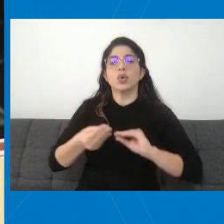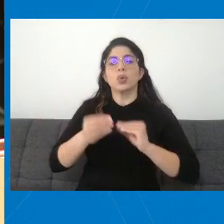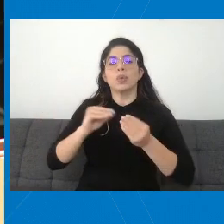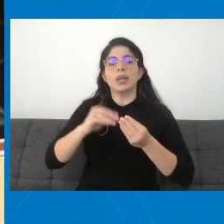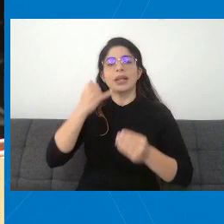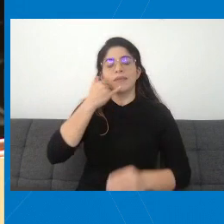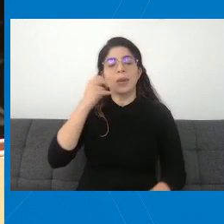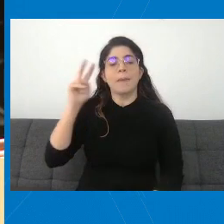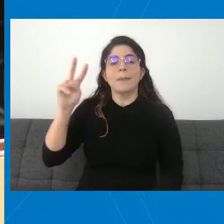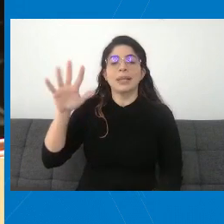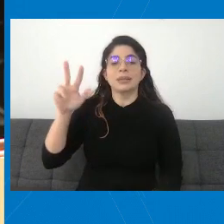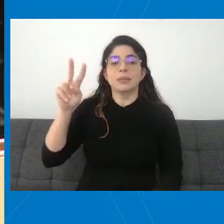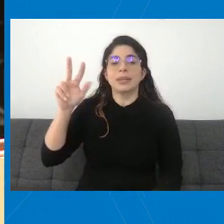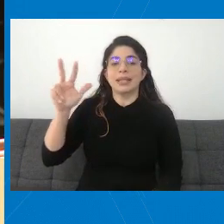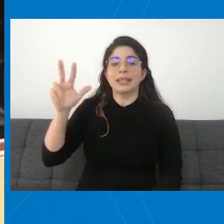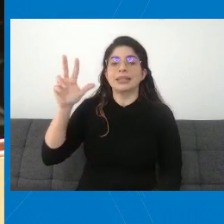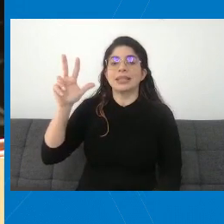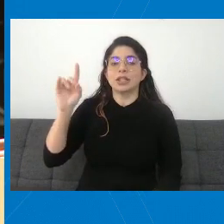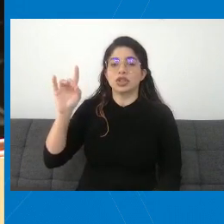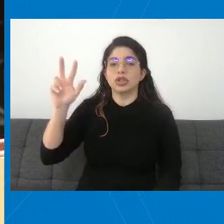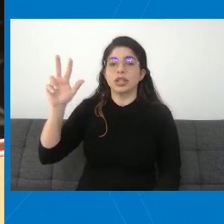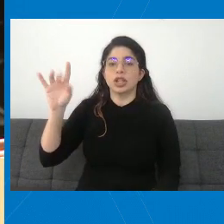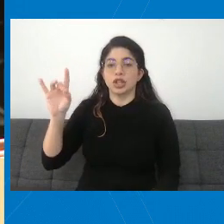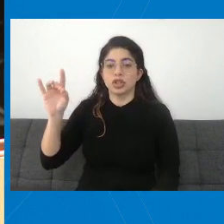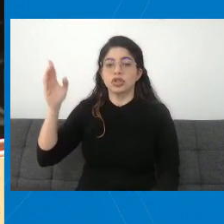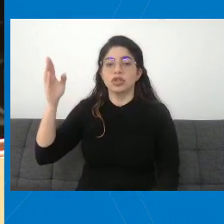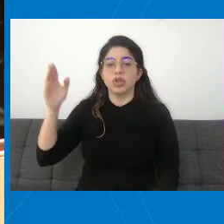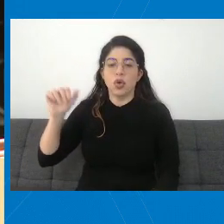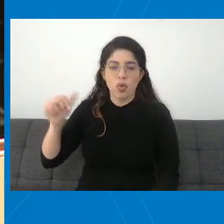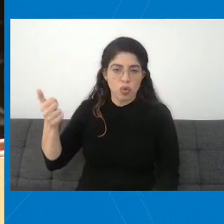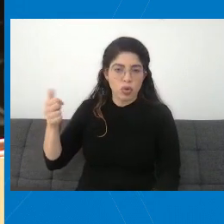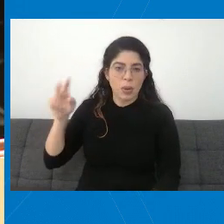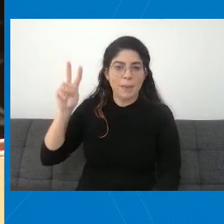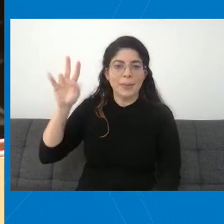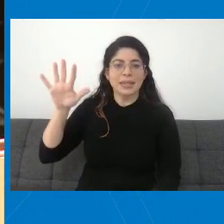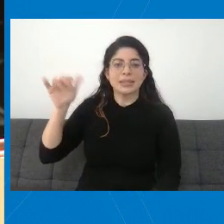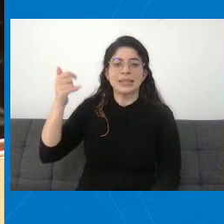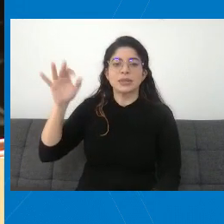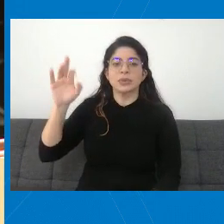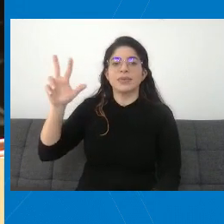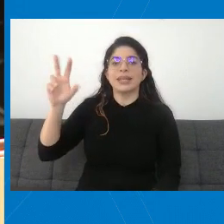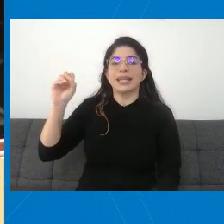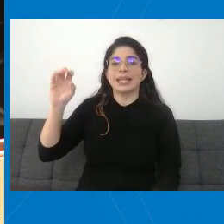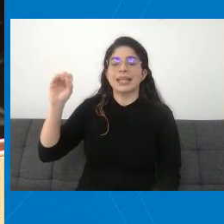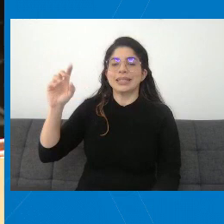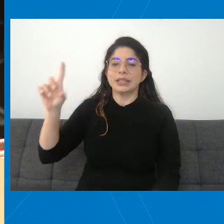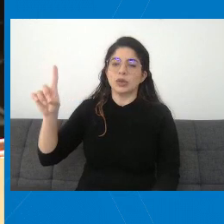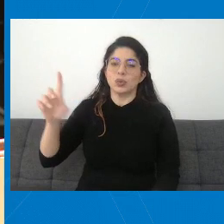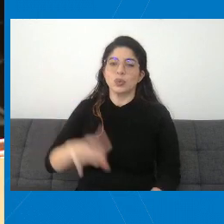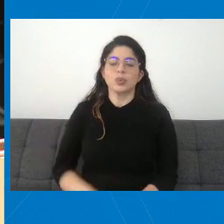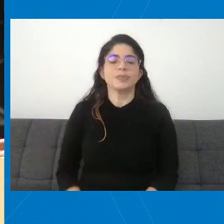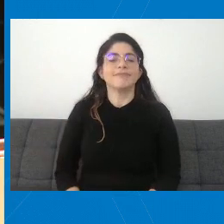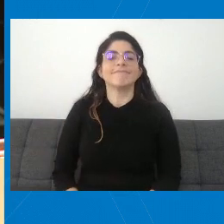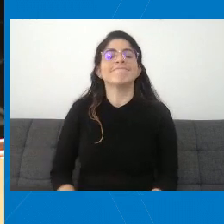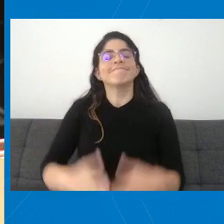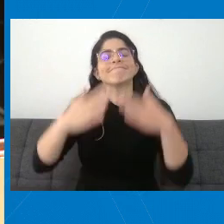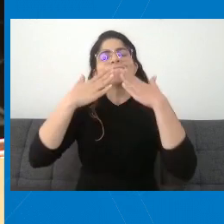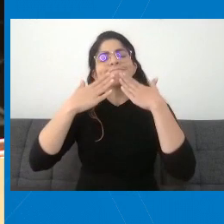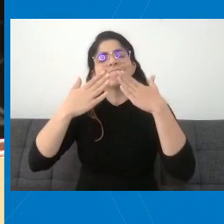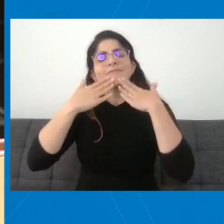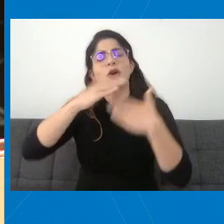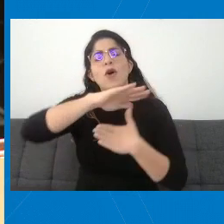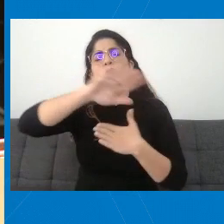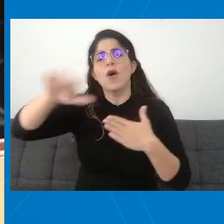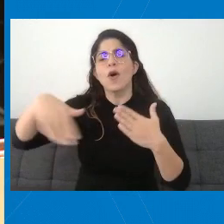25233838 y 25193001. Le agradecemos a todas las